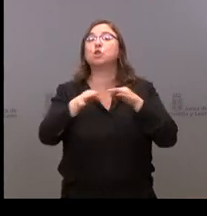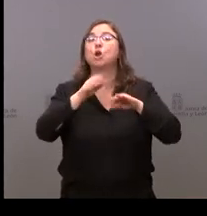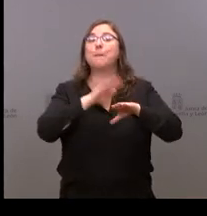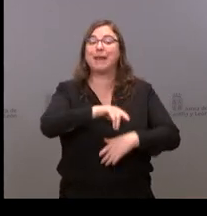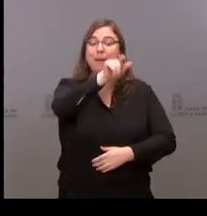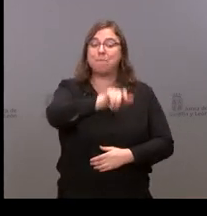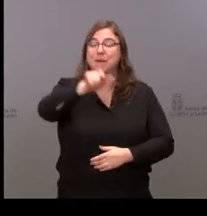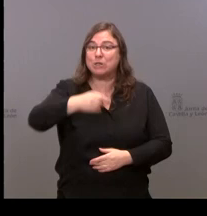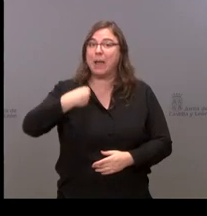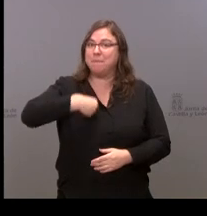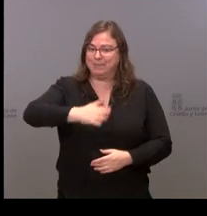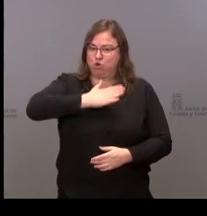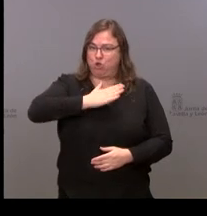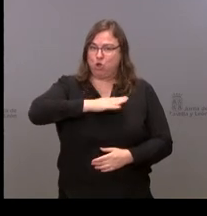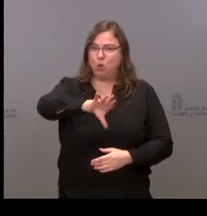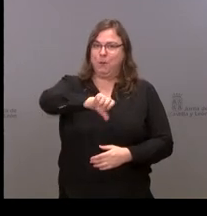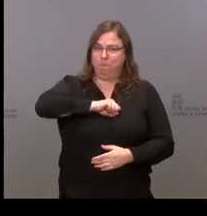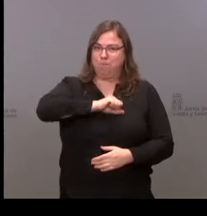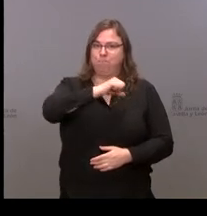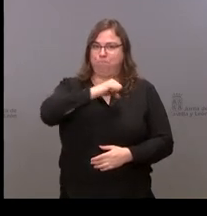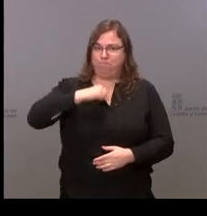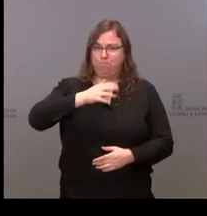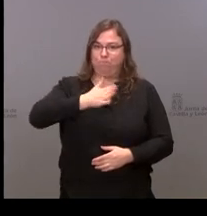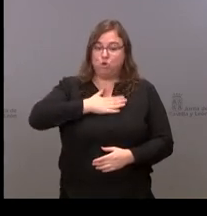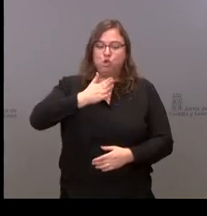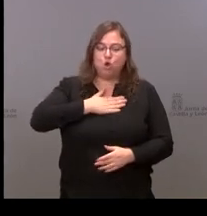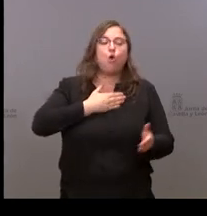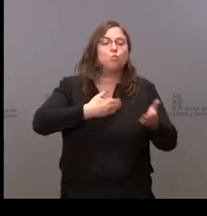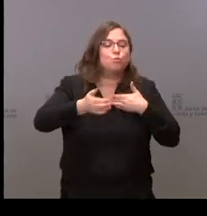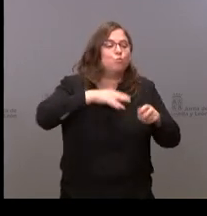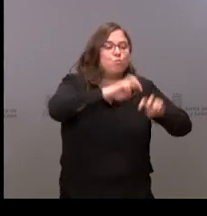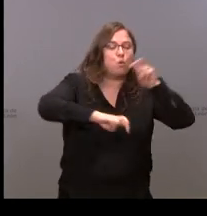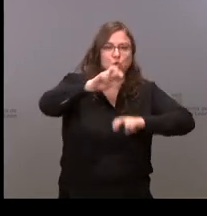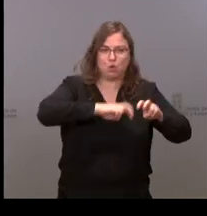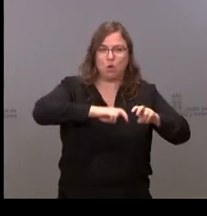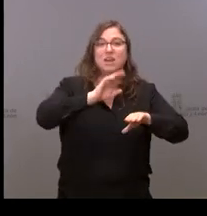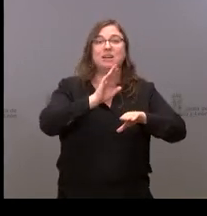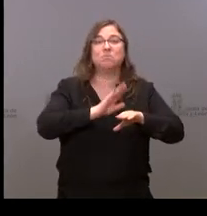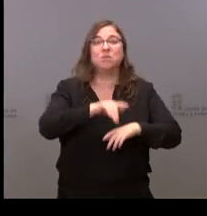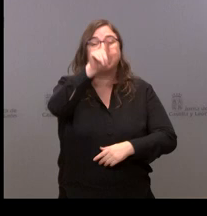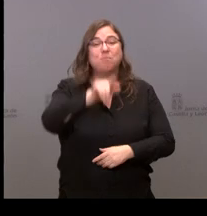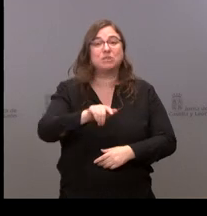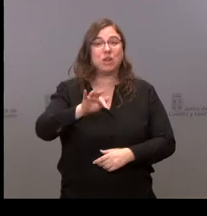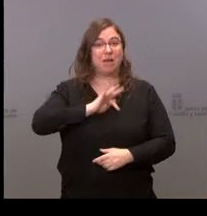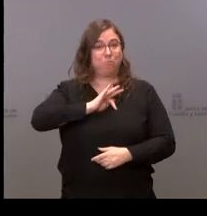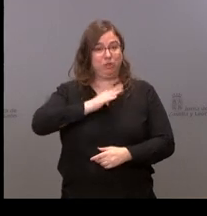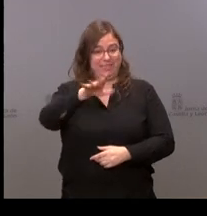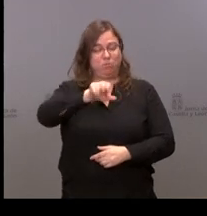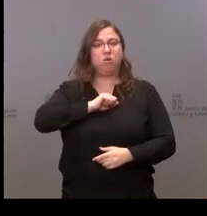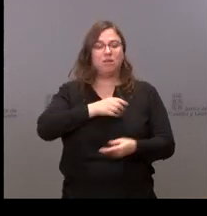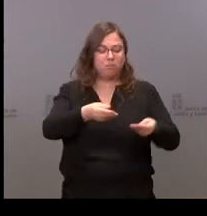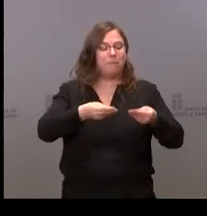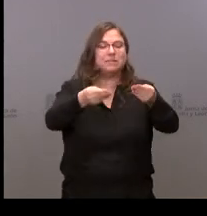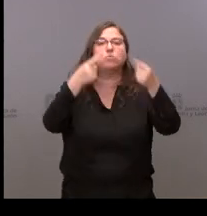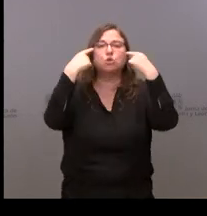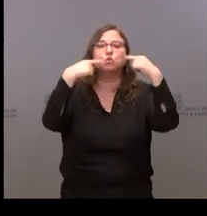que los propios positivos efectúen el rastreo de contactos, por qué a los positivos se les está dando un papel en el que se indica que deben efectuar